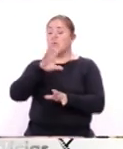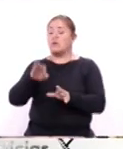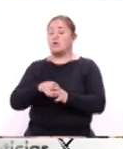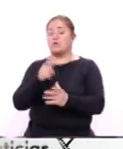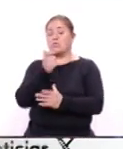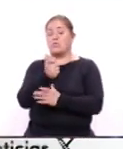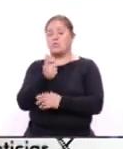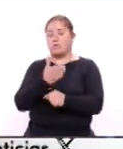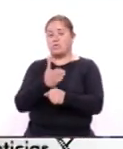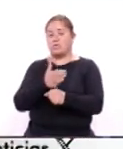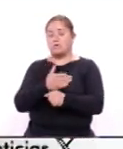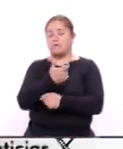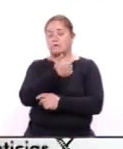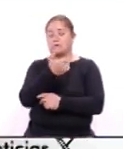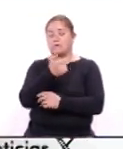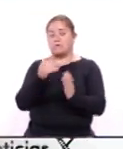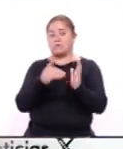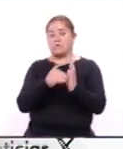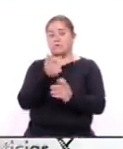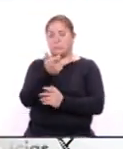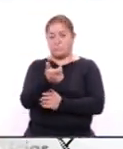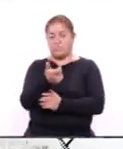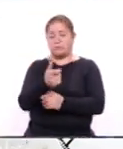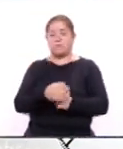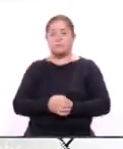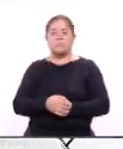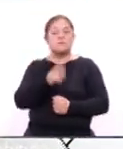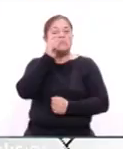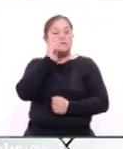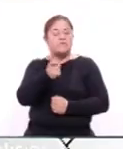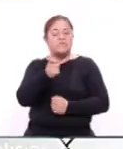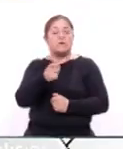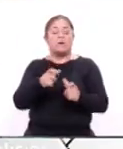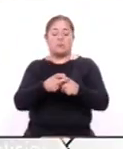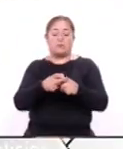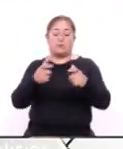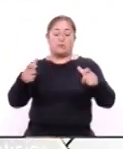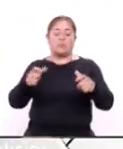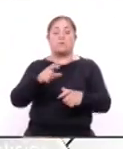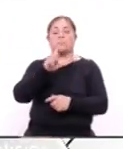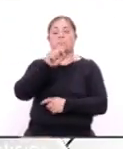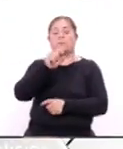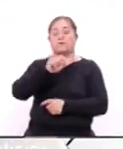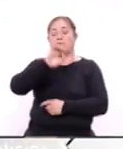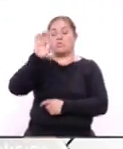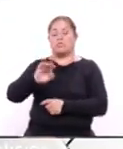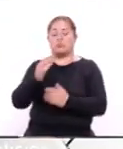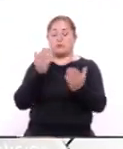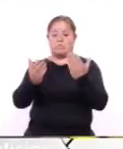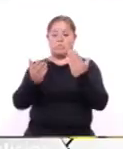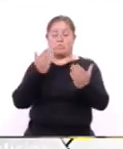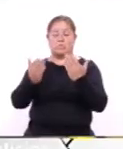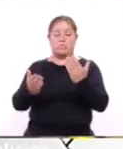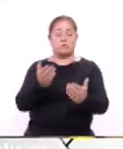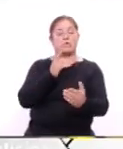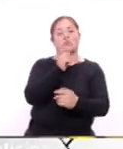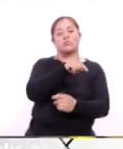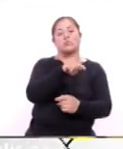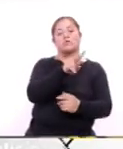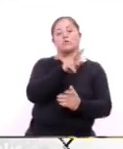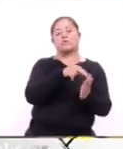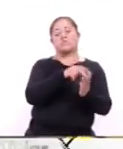subsidio de este programa será de 600 mil pesos, lo que representa un incremento del 20% con relación a la edición 2023